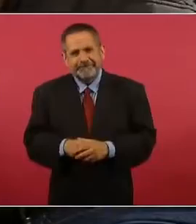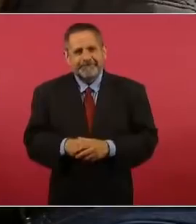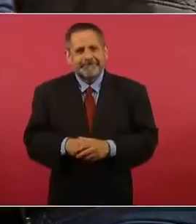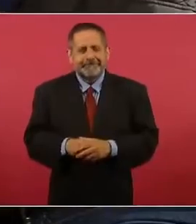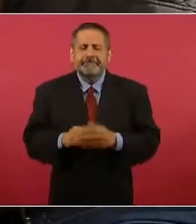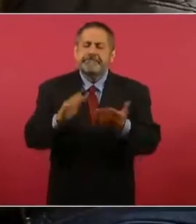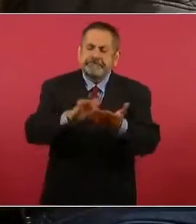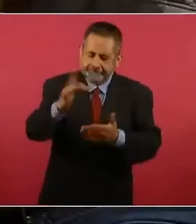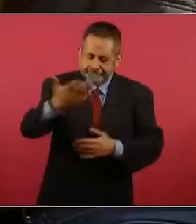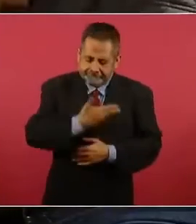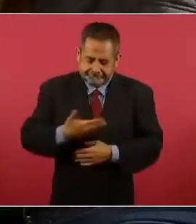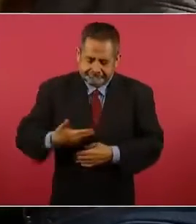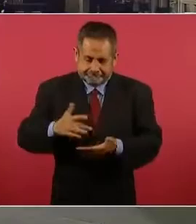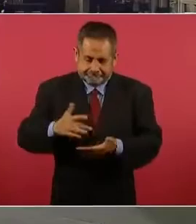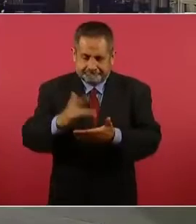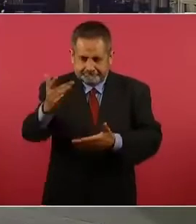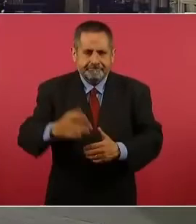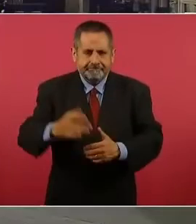Muchas gracias, señor presidente.